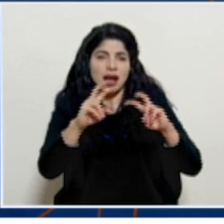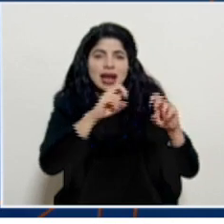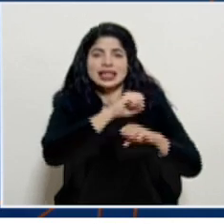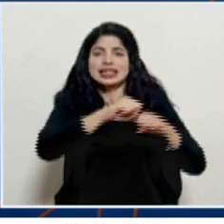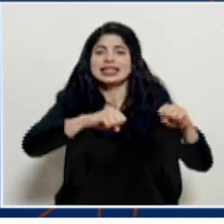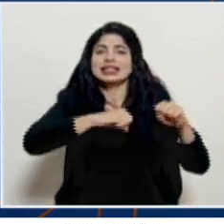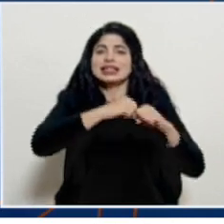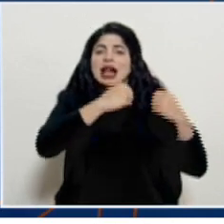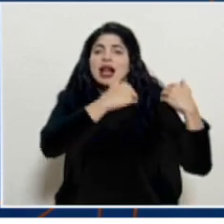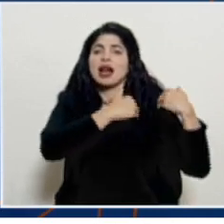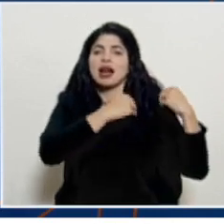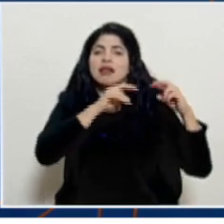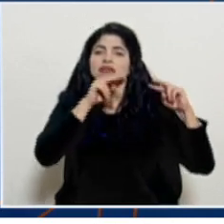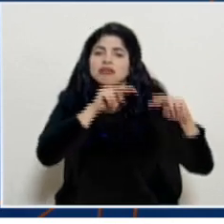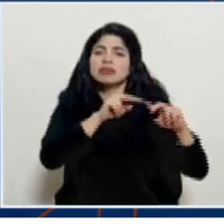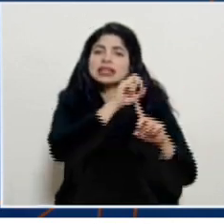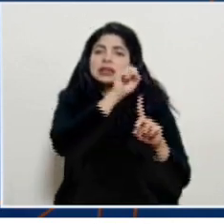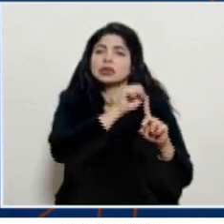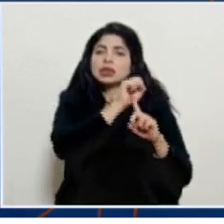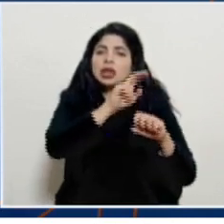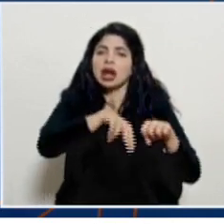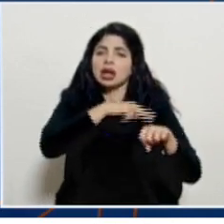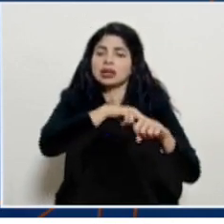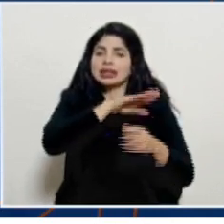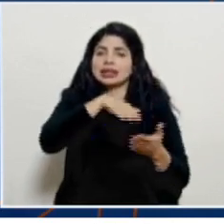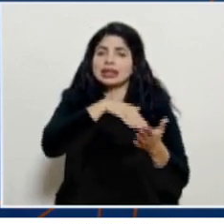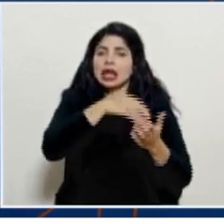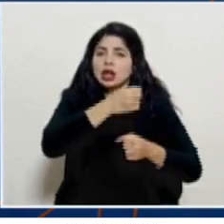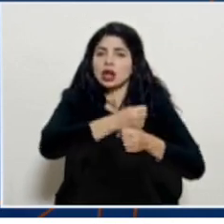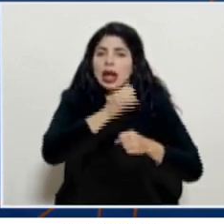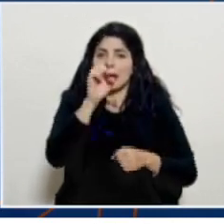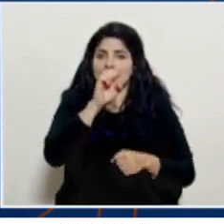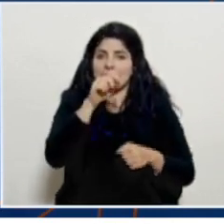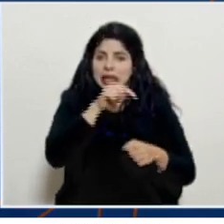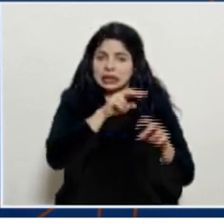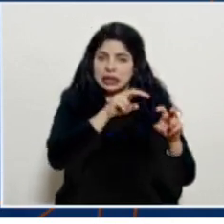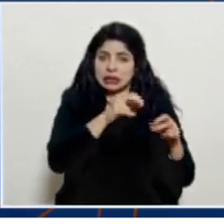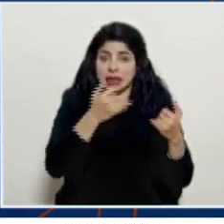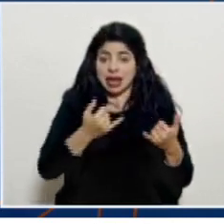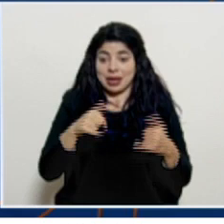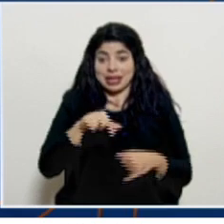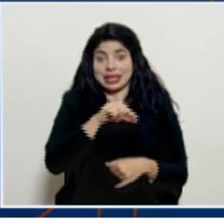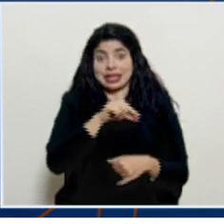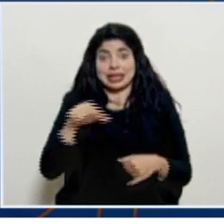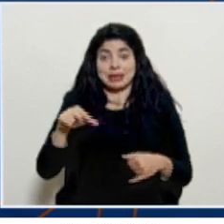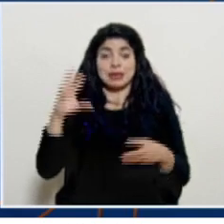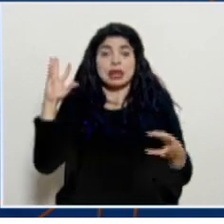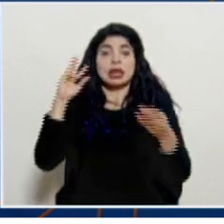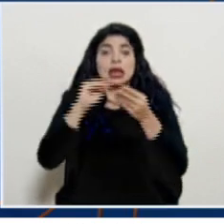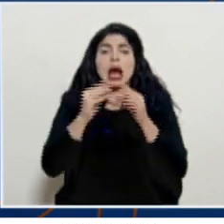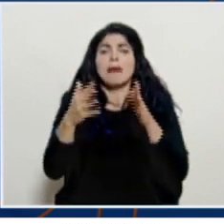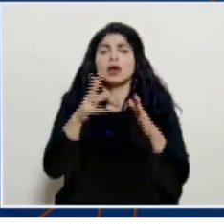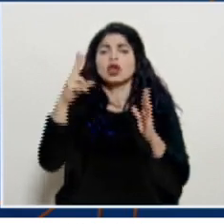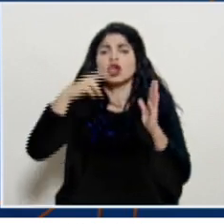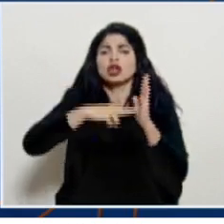sala de situación nacional y el centro de operaciones de emergencia estamos cerrando la semana con aproximadamente 2.739